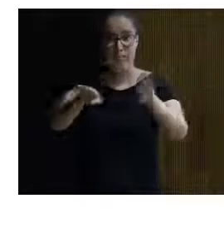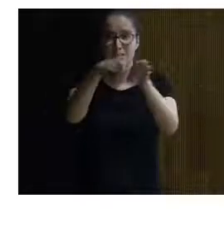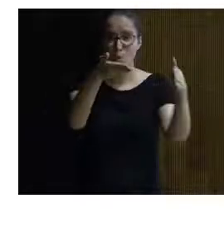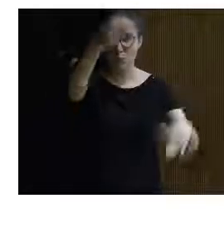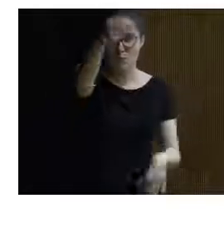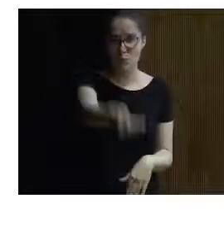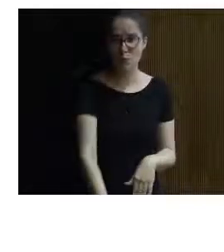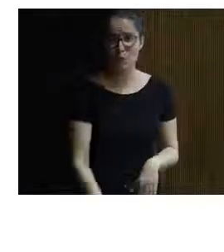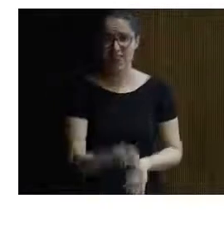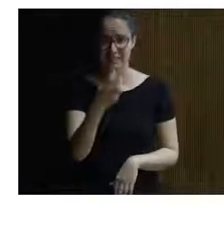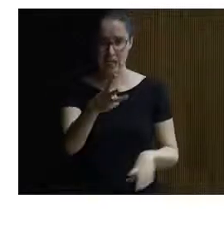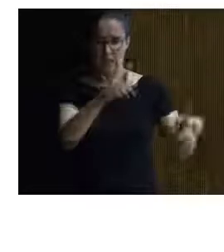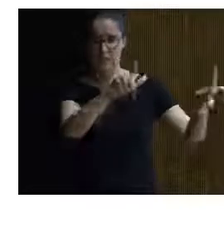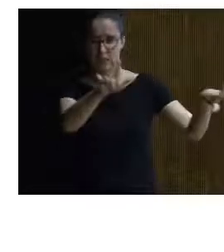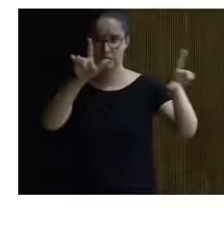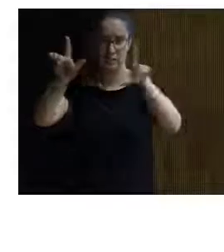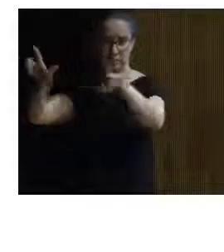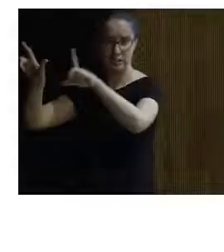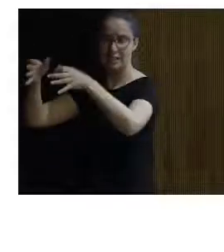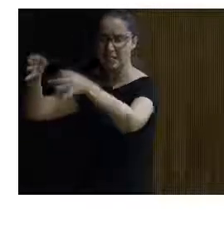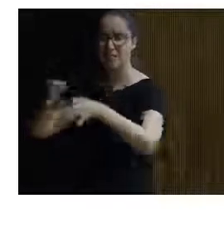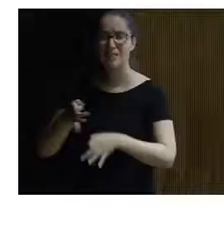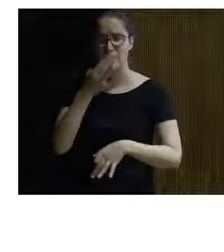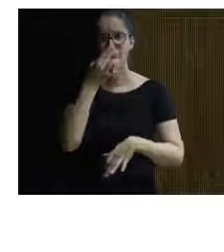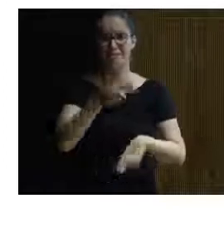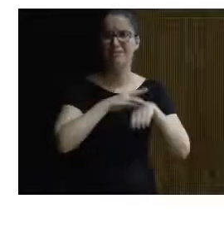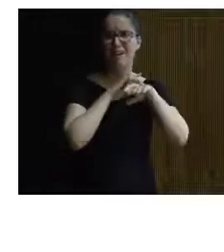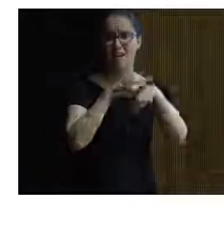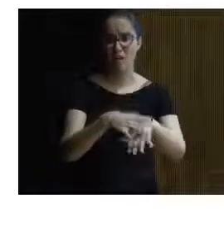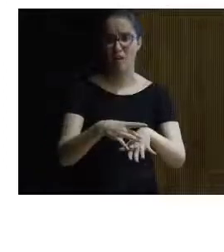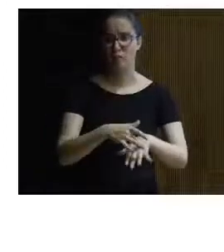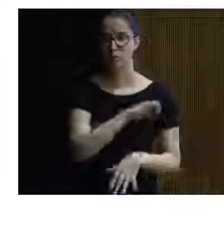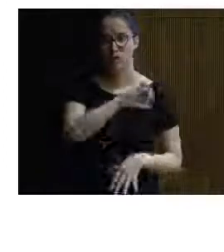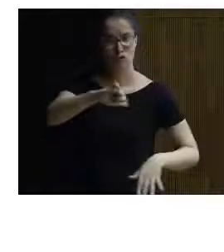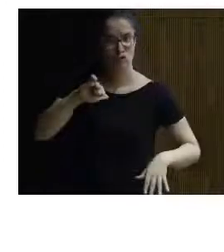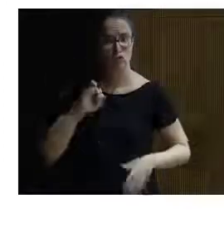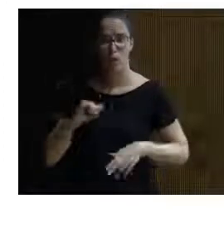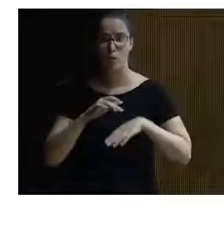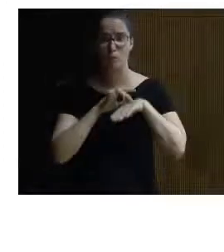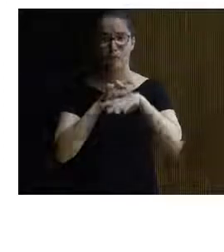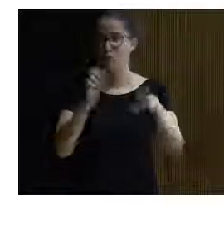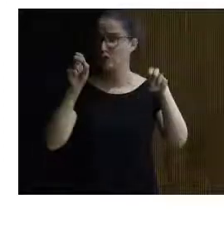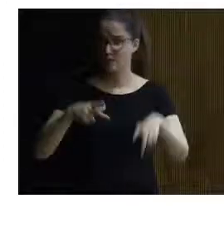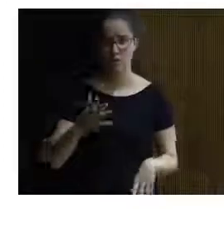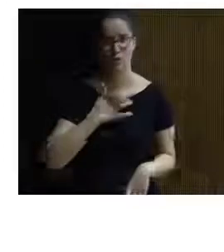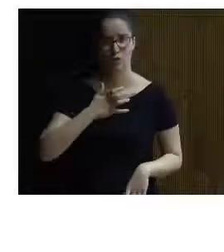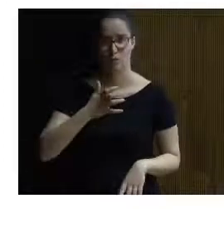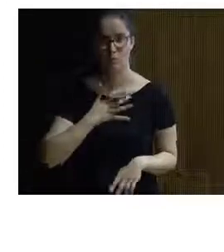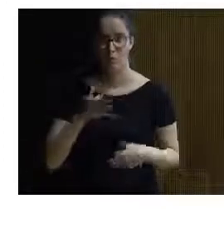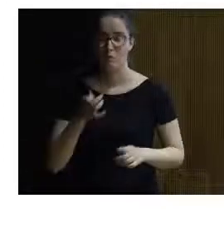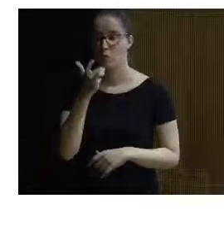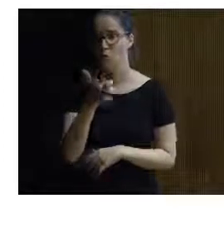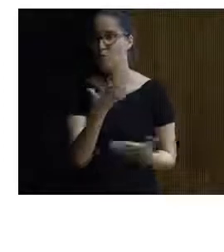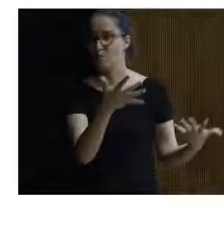importantes tenemos tres paneles se hace siempre con visita guiada no hay manera de acceder a la cueva si no es con con visita guiada que tiene una